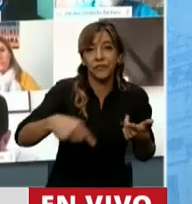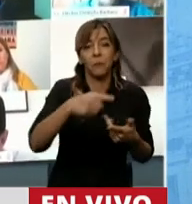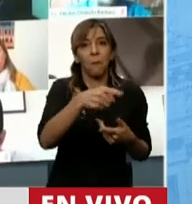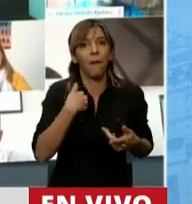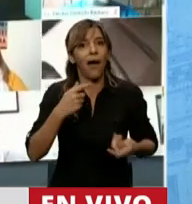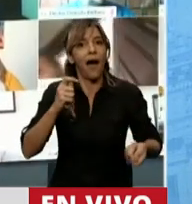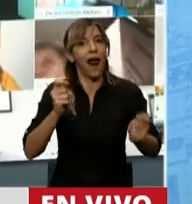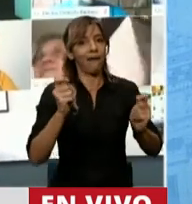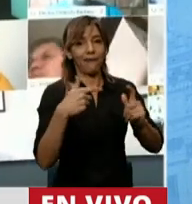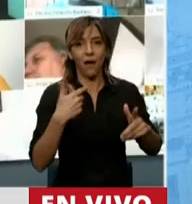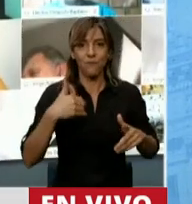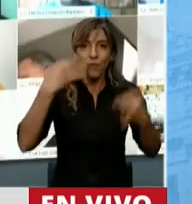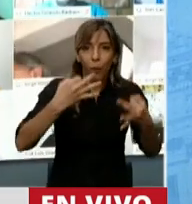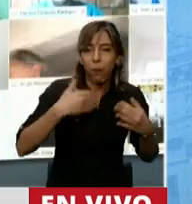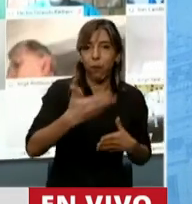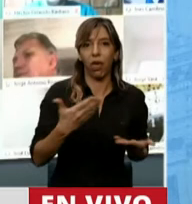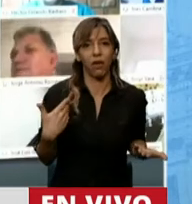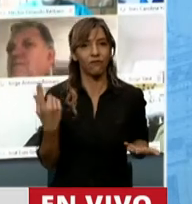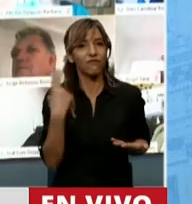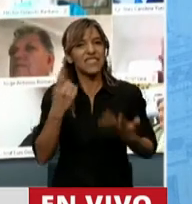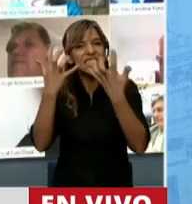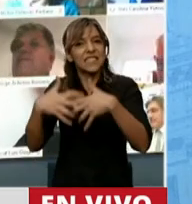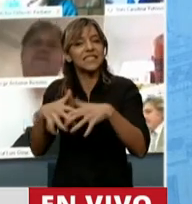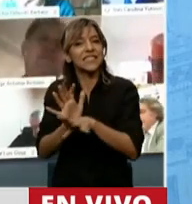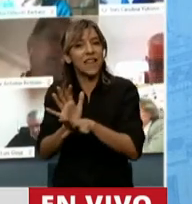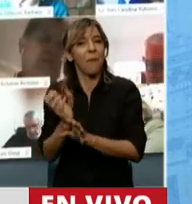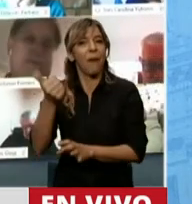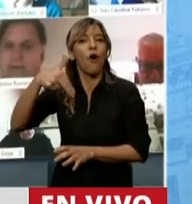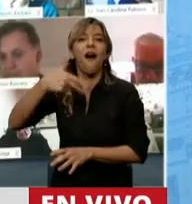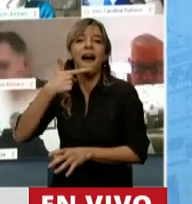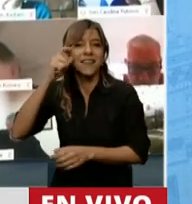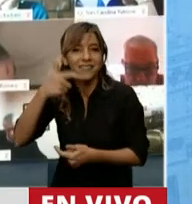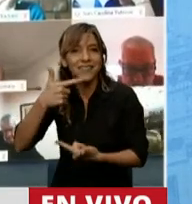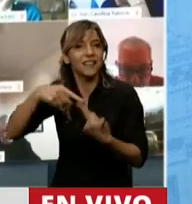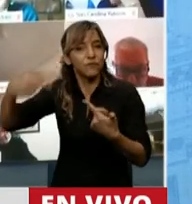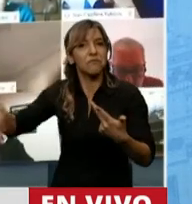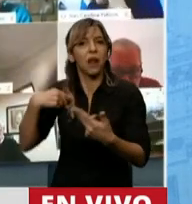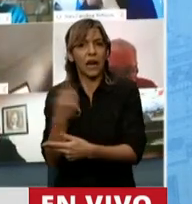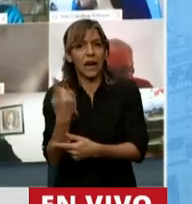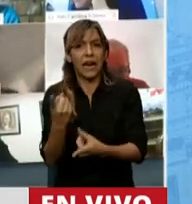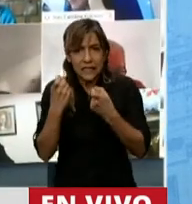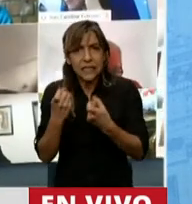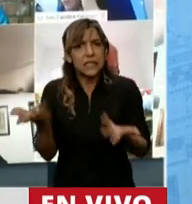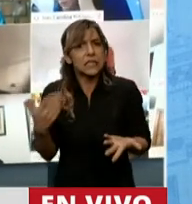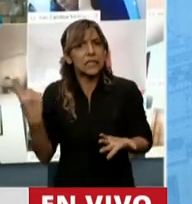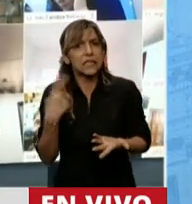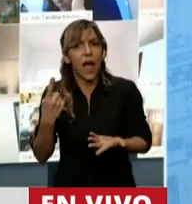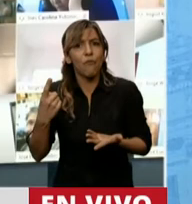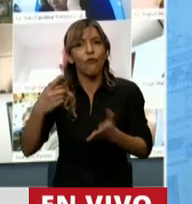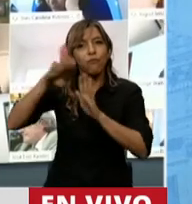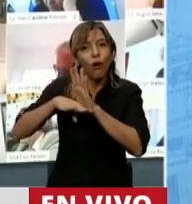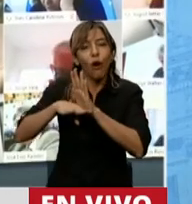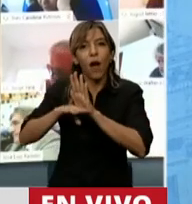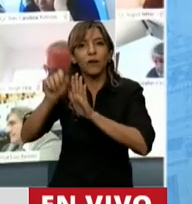esas vidas. Hablemos también de integrar los sistemas para que tengan mayor transparencia y para que no pasen cosas como pasaron hace poquito en Salta con los